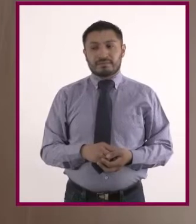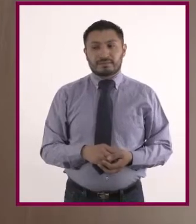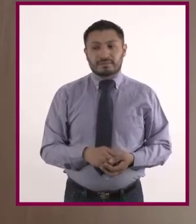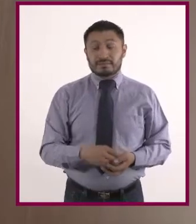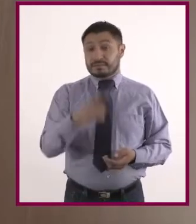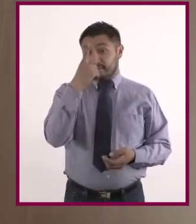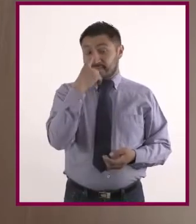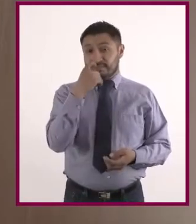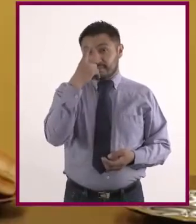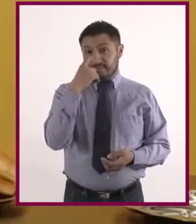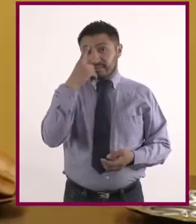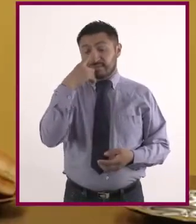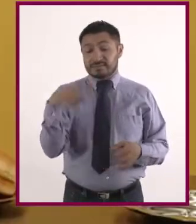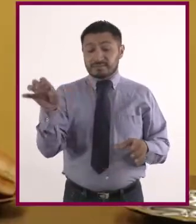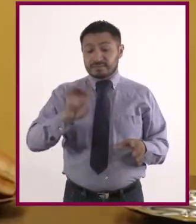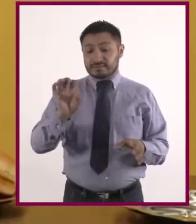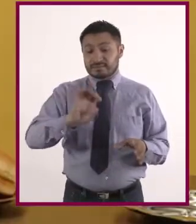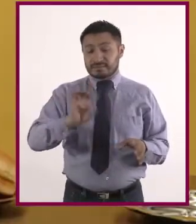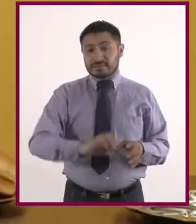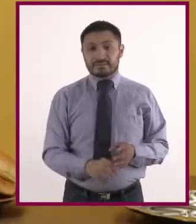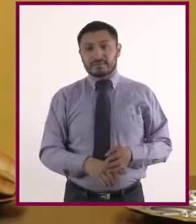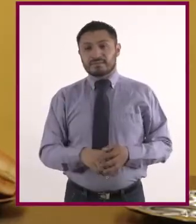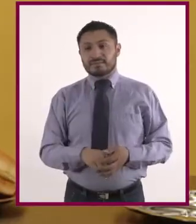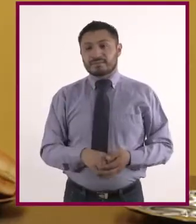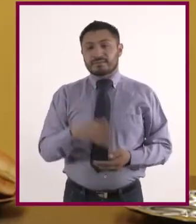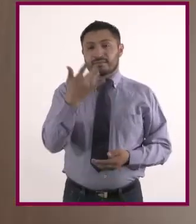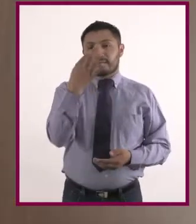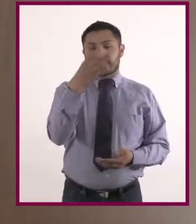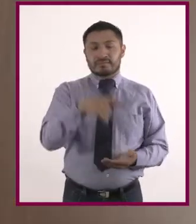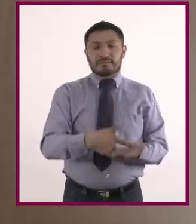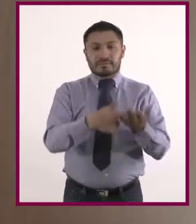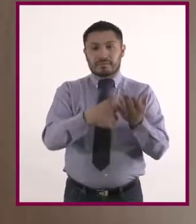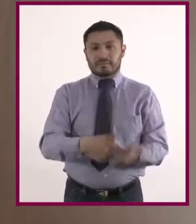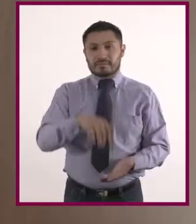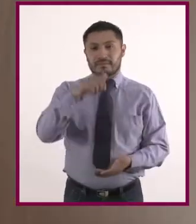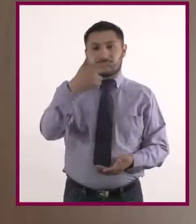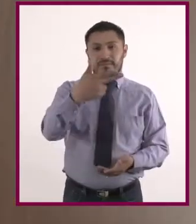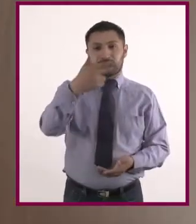Nuestro ajo y nuestros 50 gramos de harina.